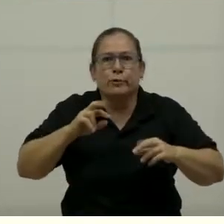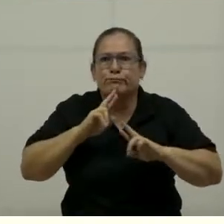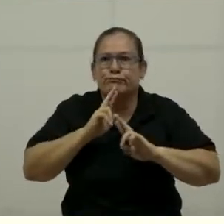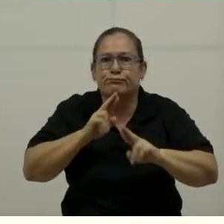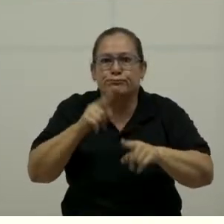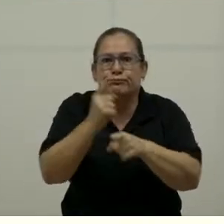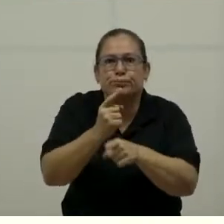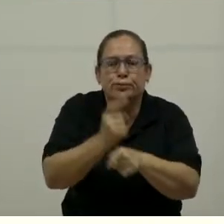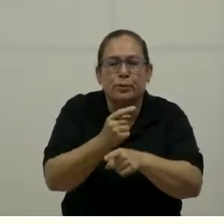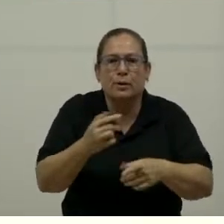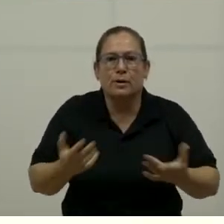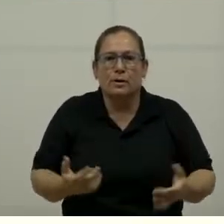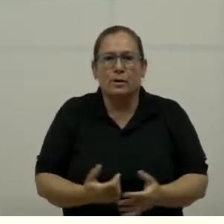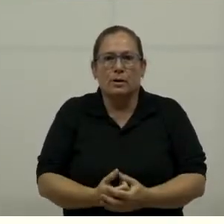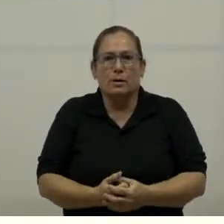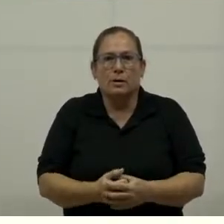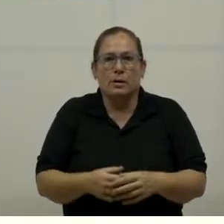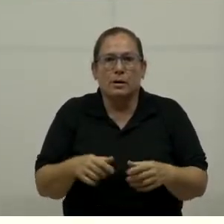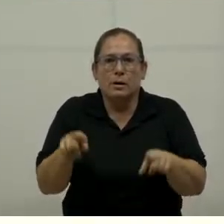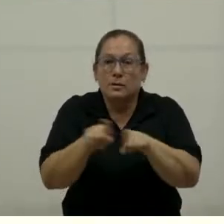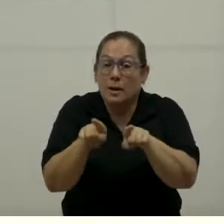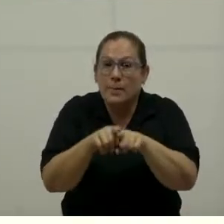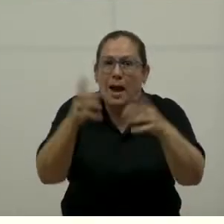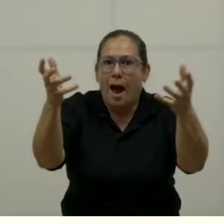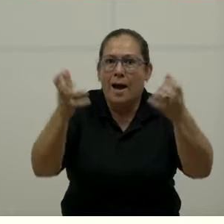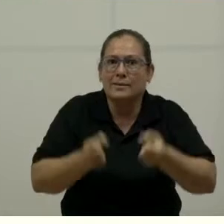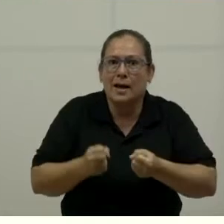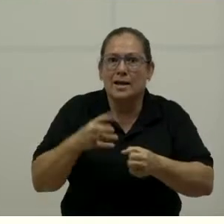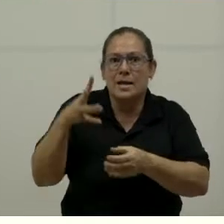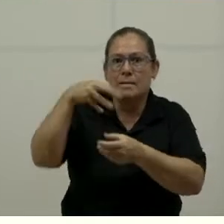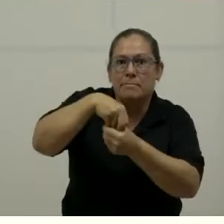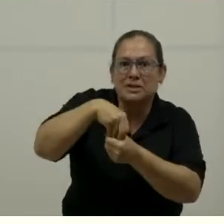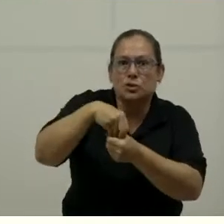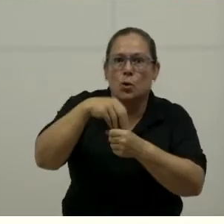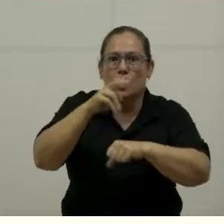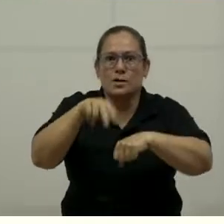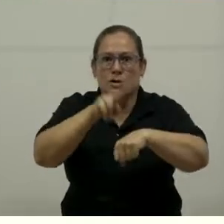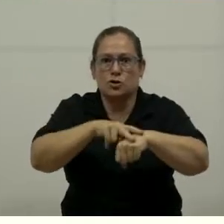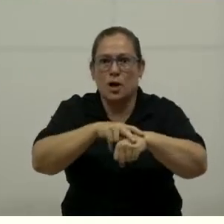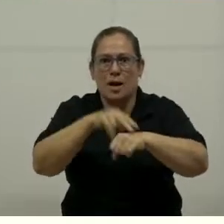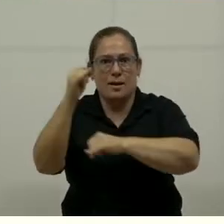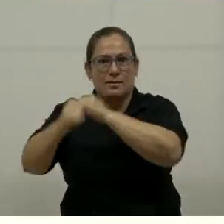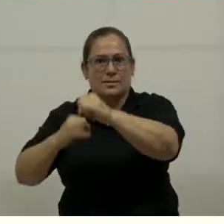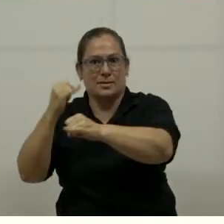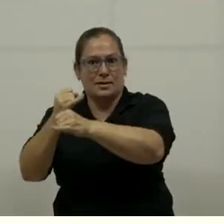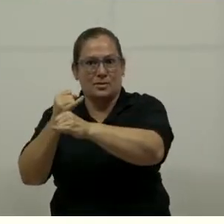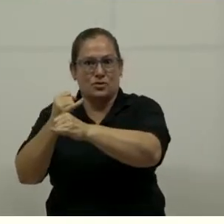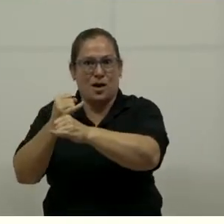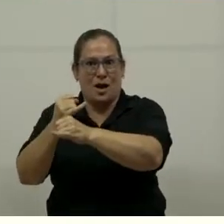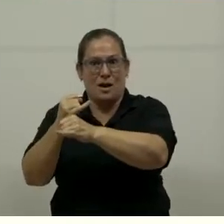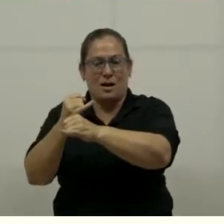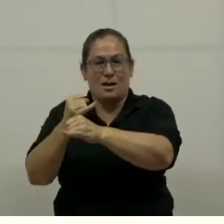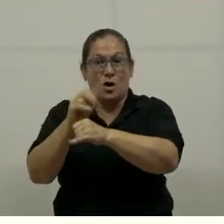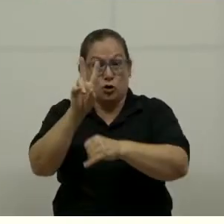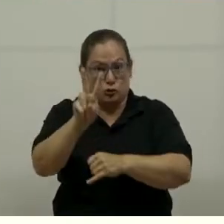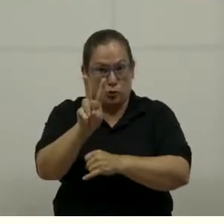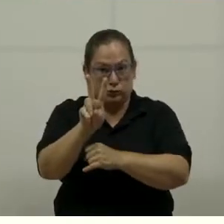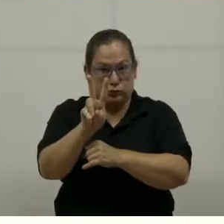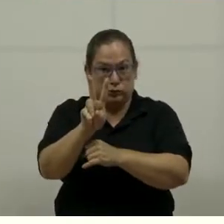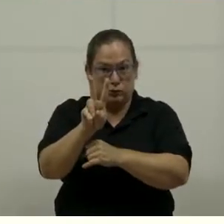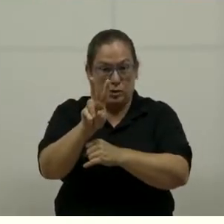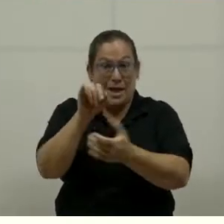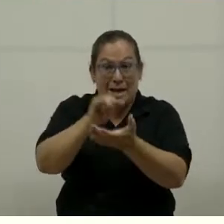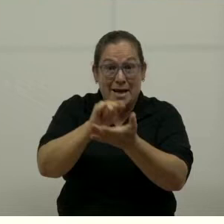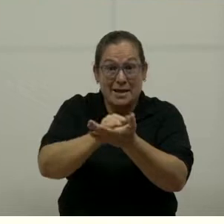hay que hacer esas cosas. Y atraer esas inversiones de nacionales y extranjeros, ¿verdad? Aquí estamos hablando de los dos. Y